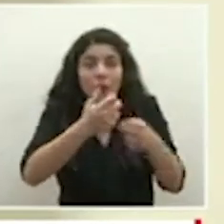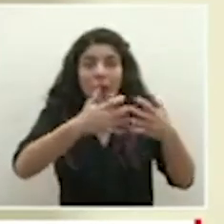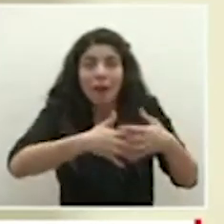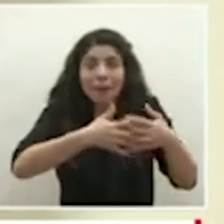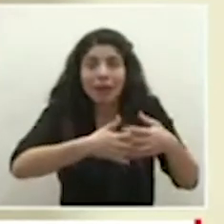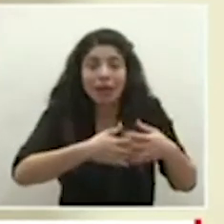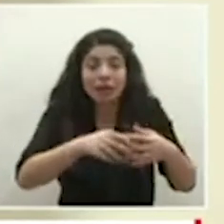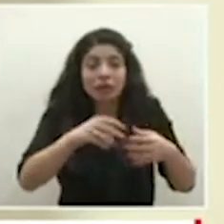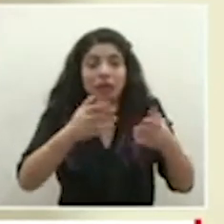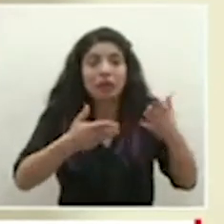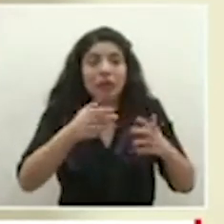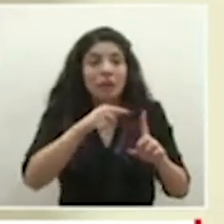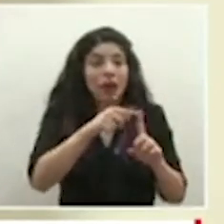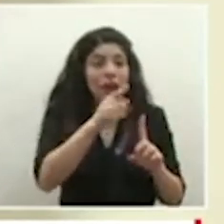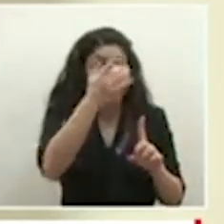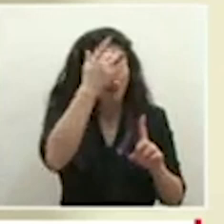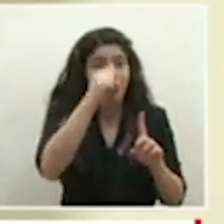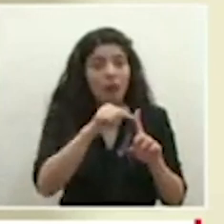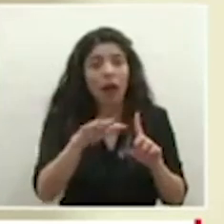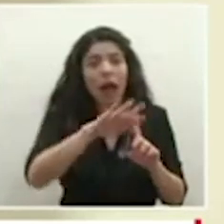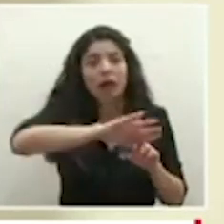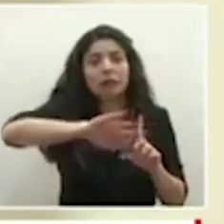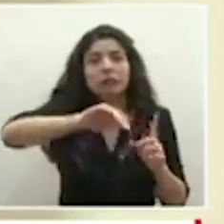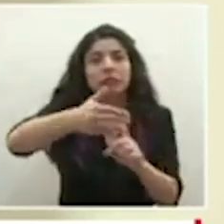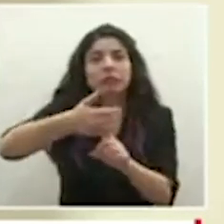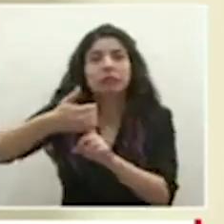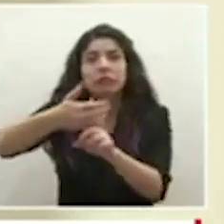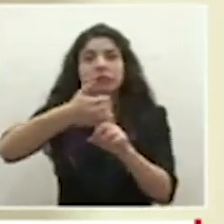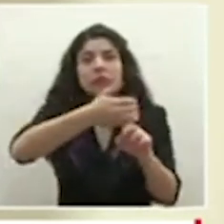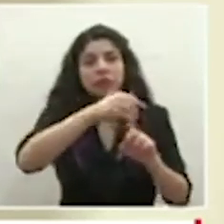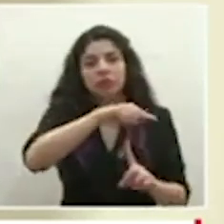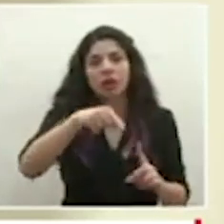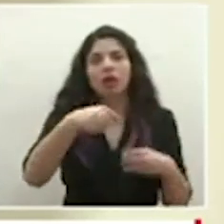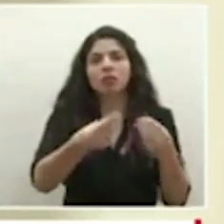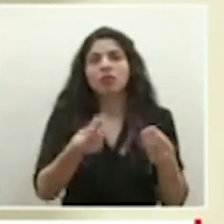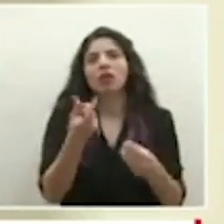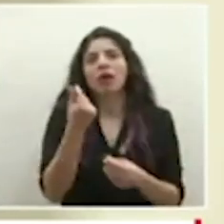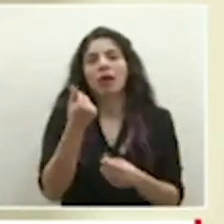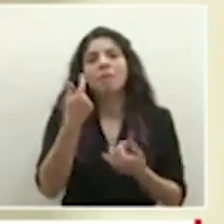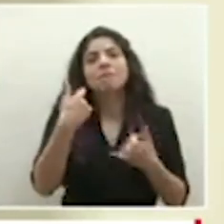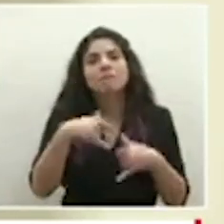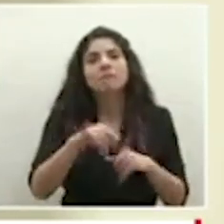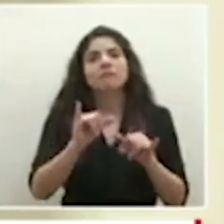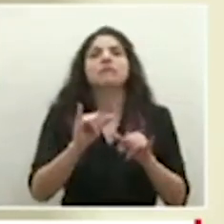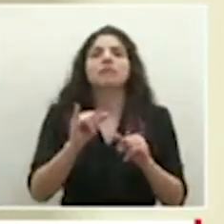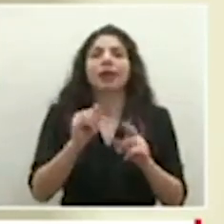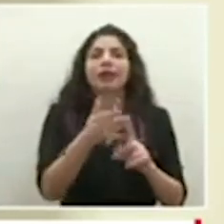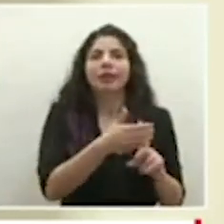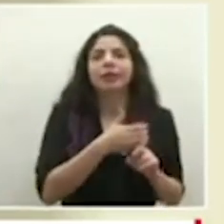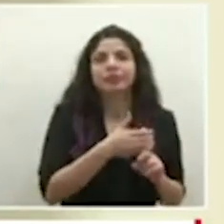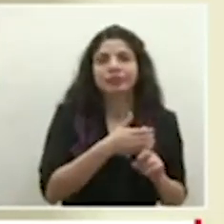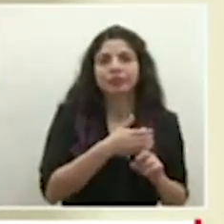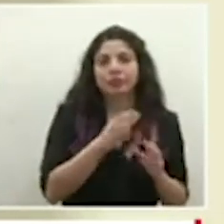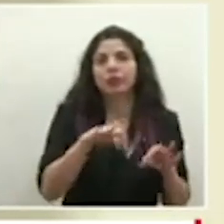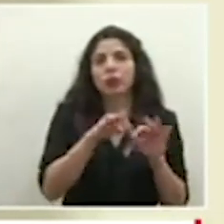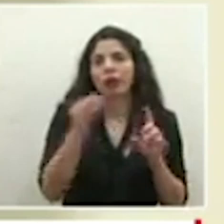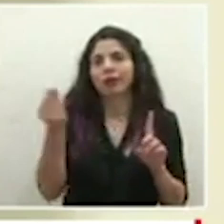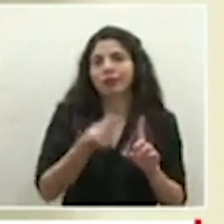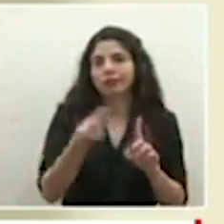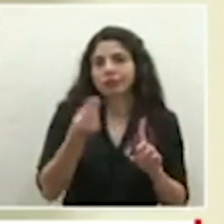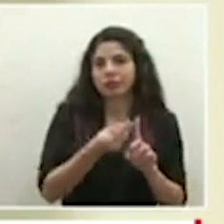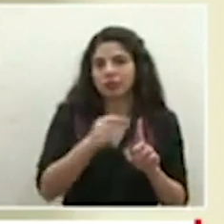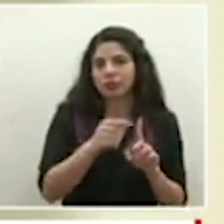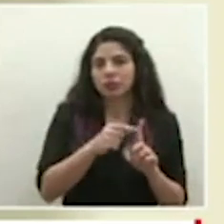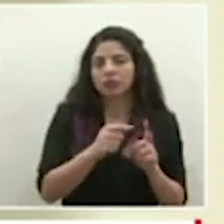muchos pueden ser aislados, que tengan un sustento mientras están en ese aislamiento. El